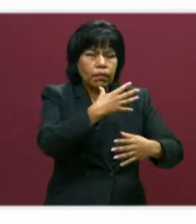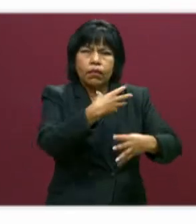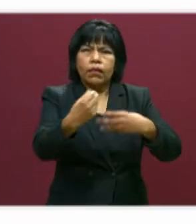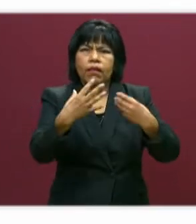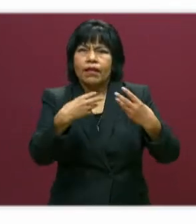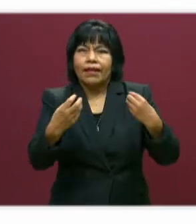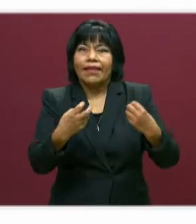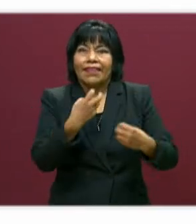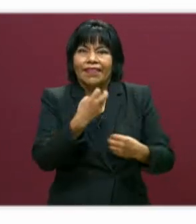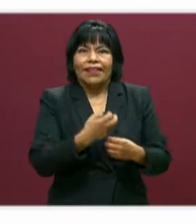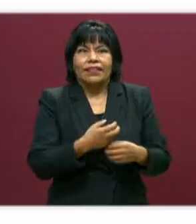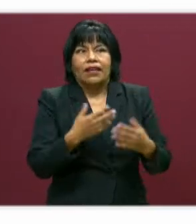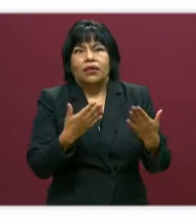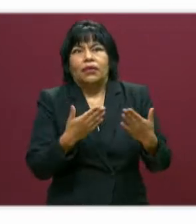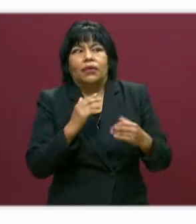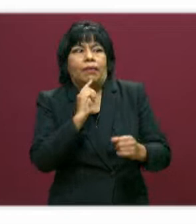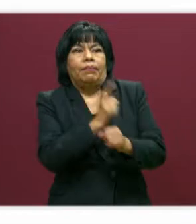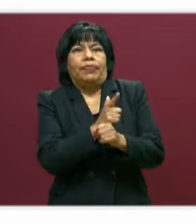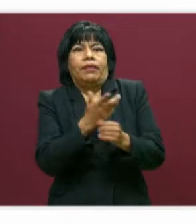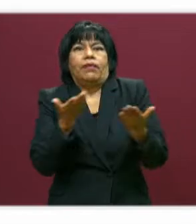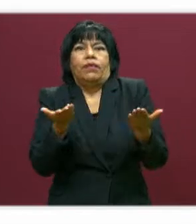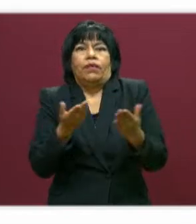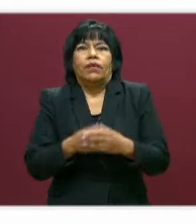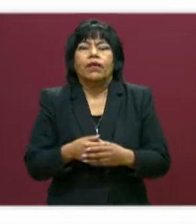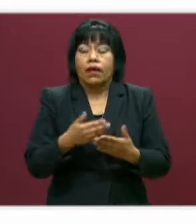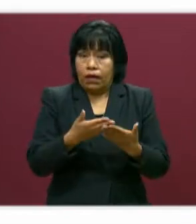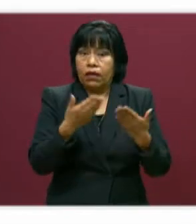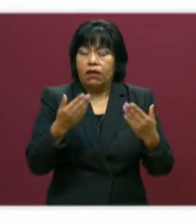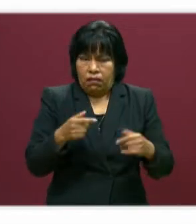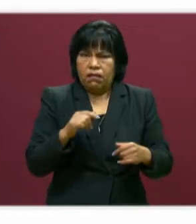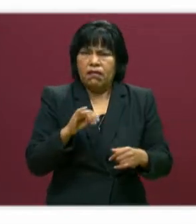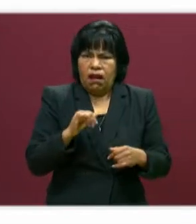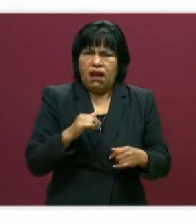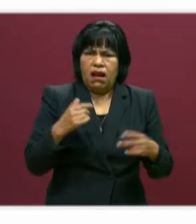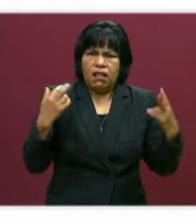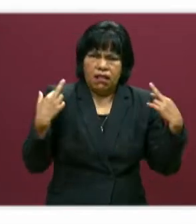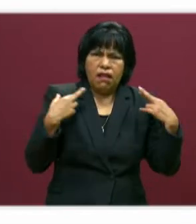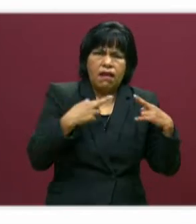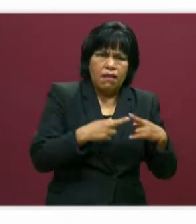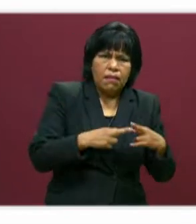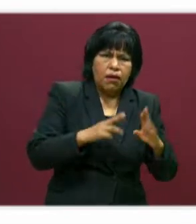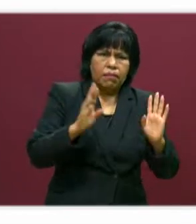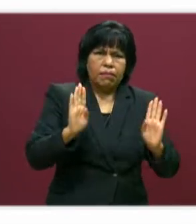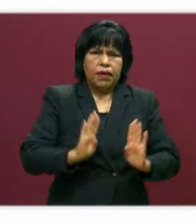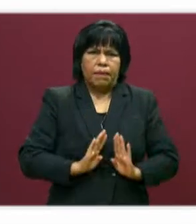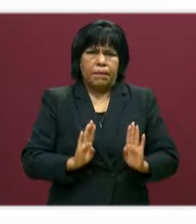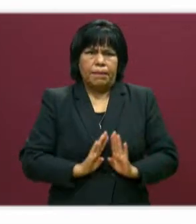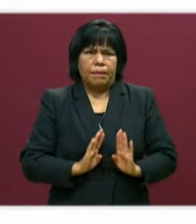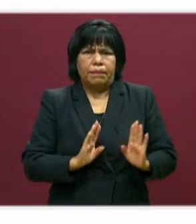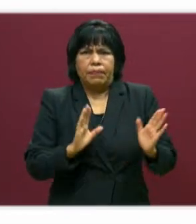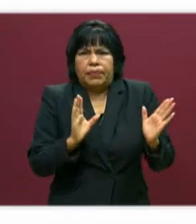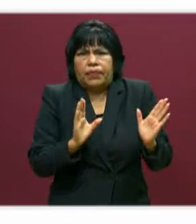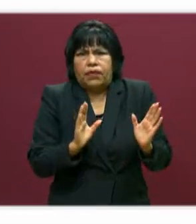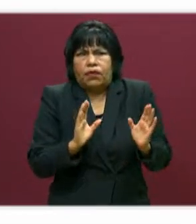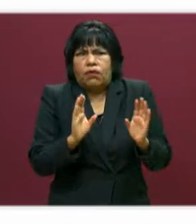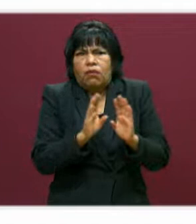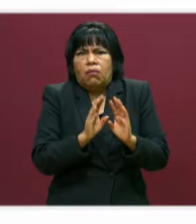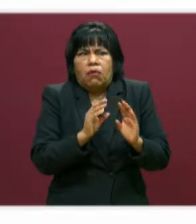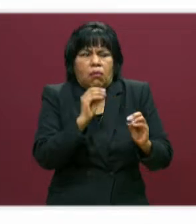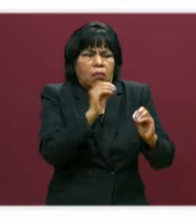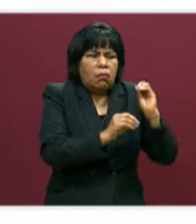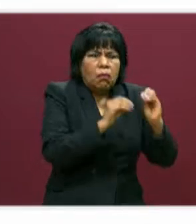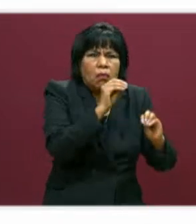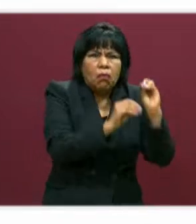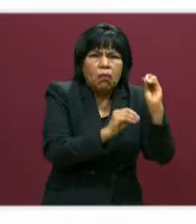desnudó. Que todavía existen muchas actitudes de concebirse como gasolineros.